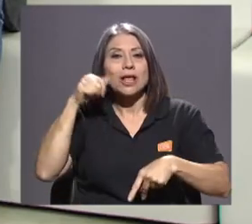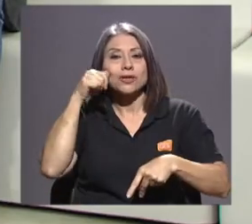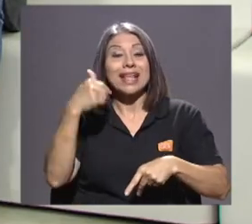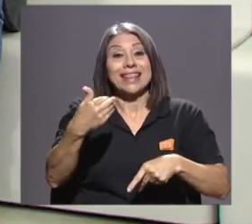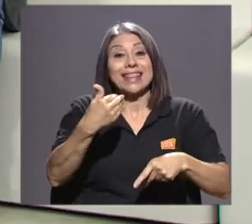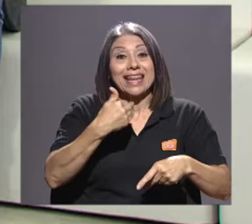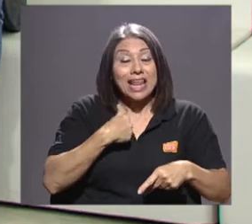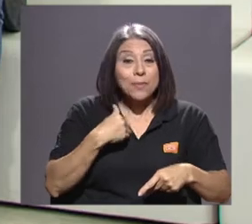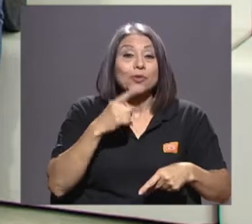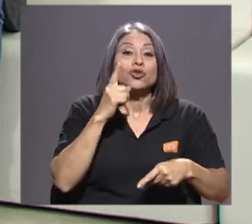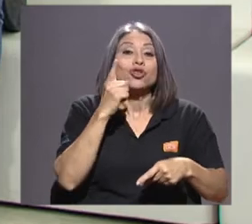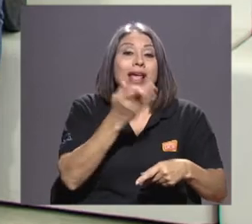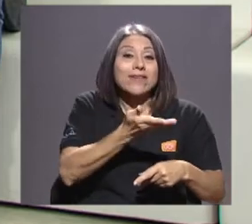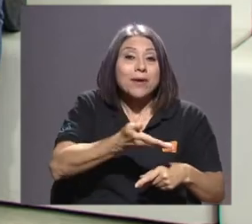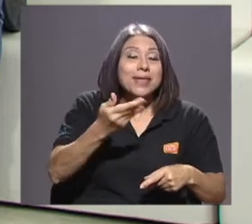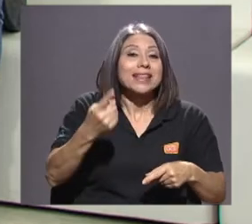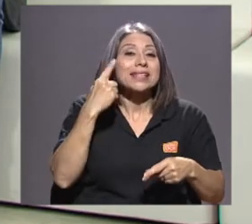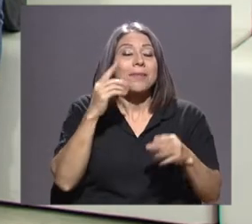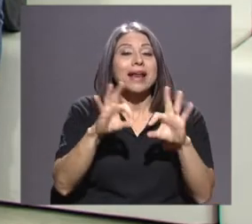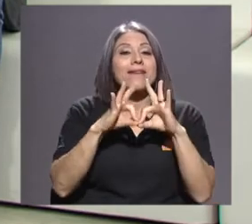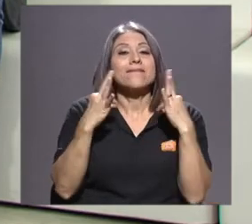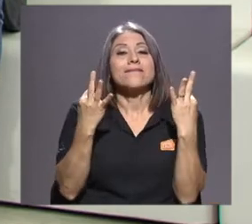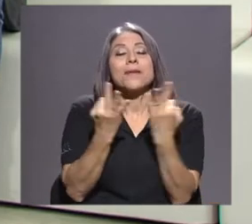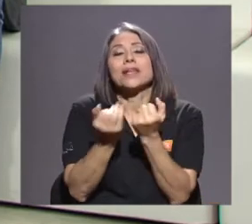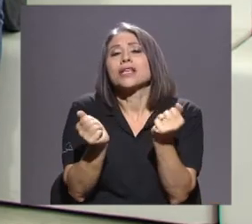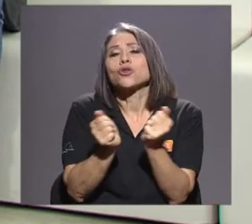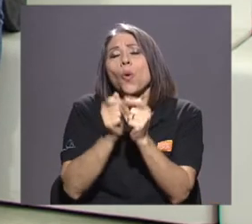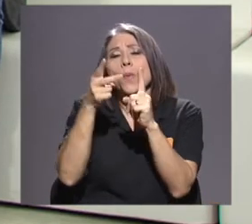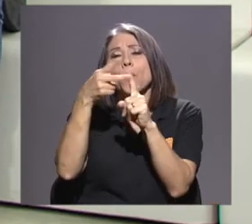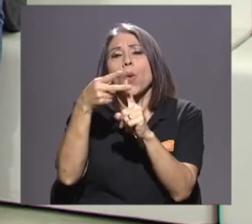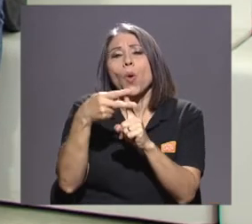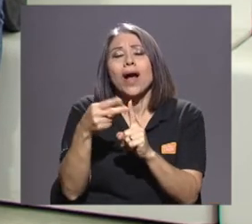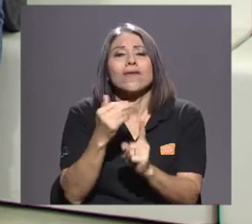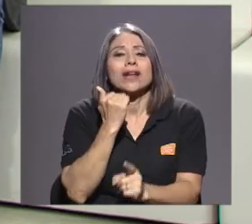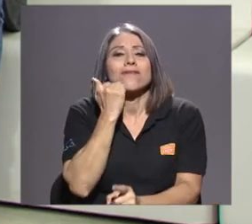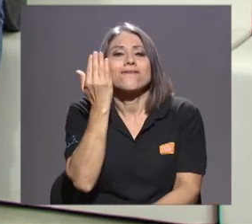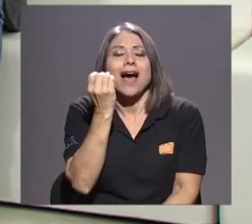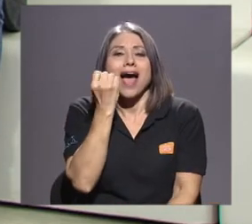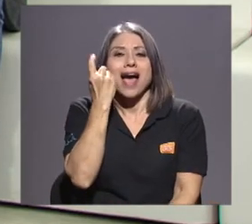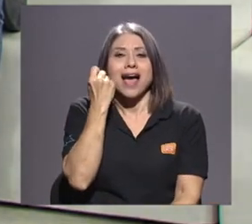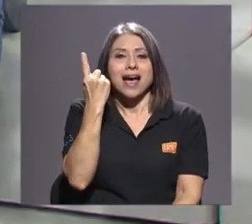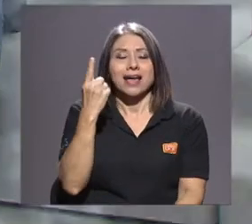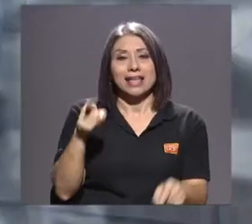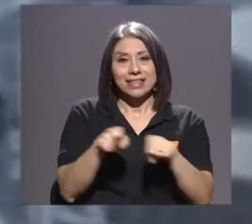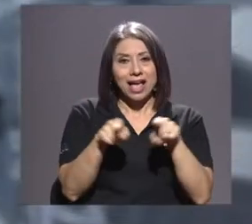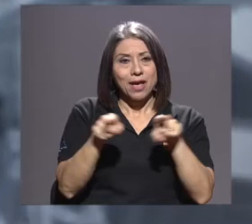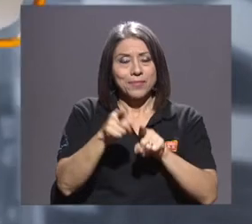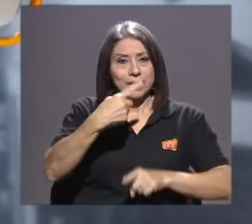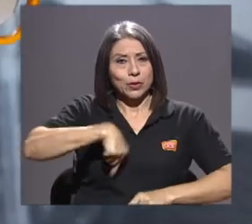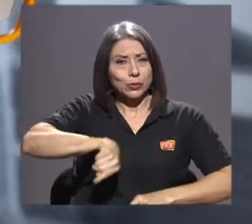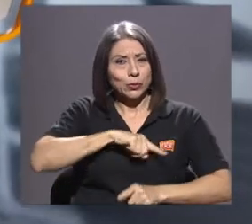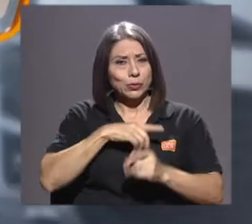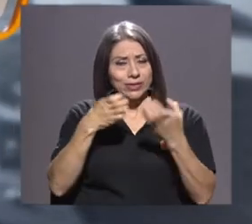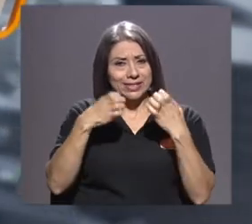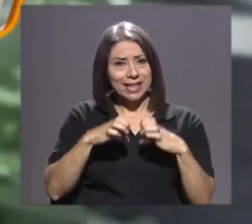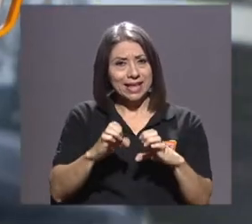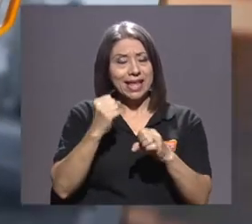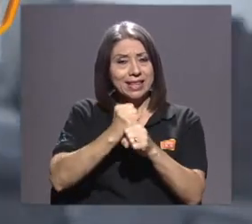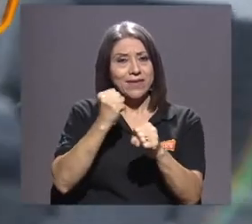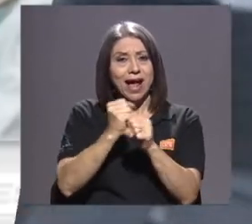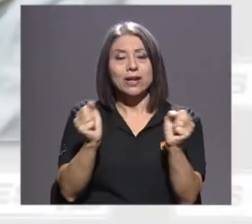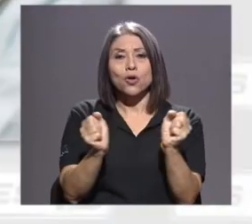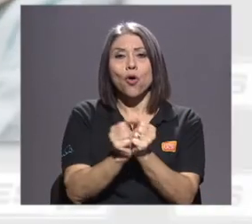mediadas en un lenguaje muy sencillo, pero también hemos desarrollado una estrategia para trabajar con